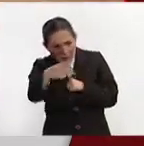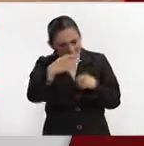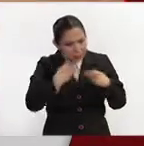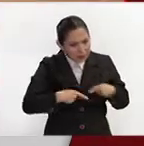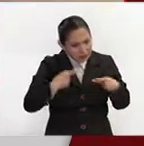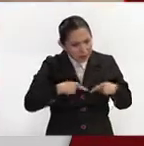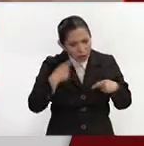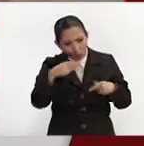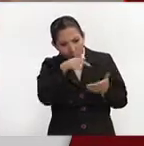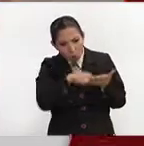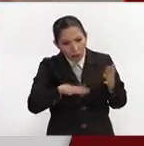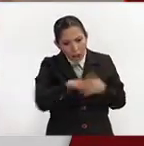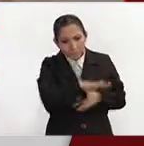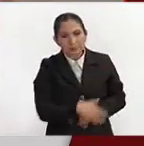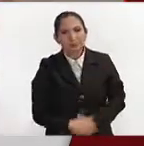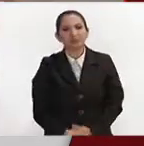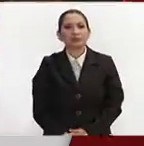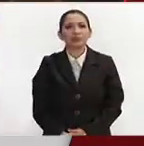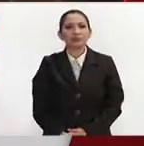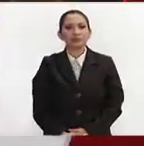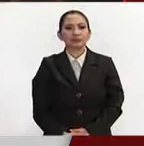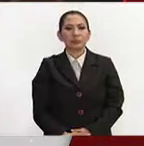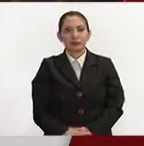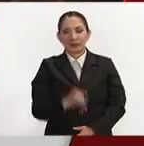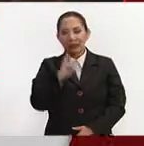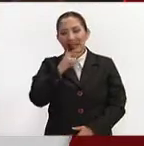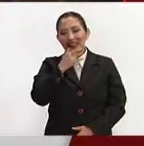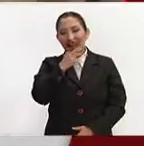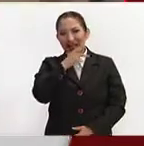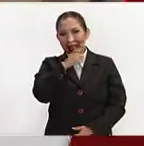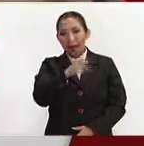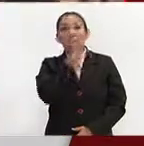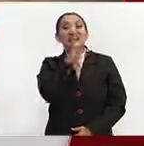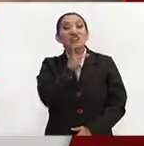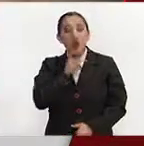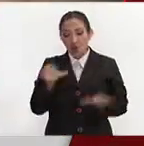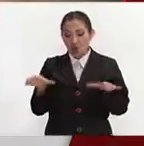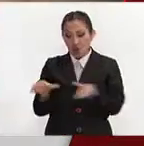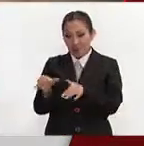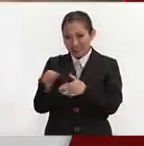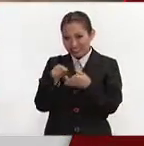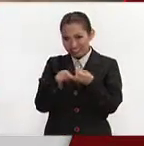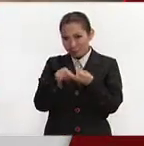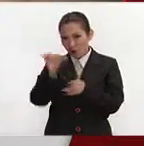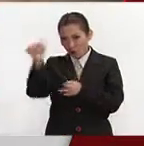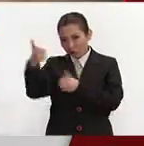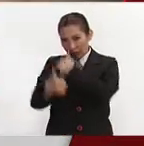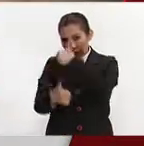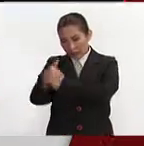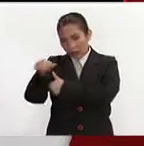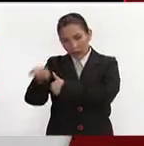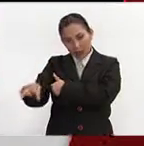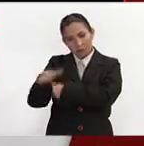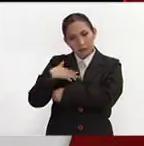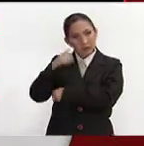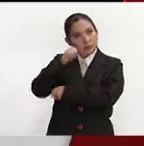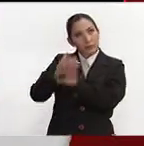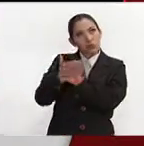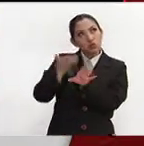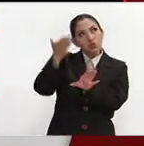espacios habitados. La ingeniería petrolera es y ha sido, particularmente desde